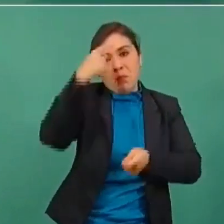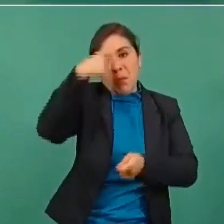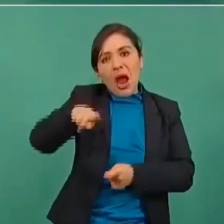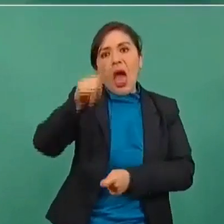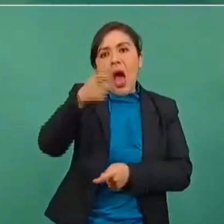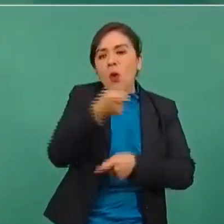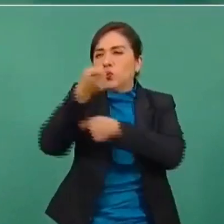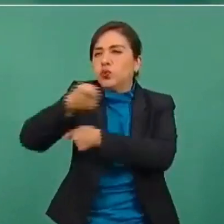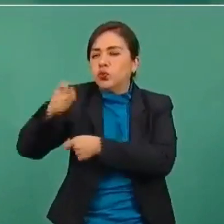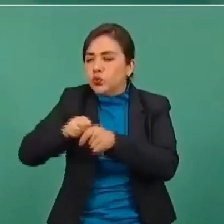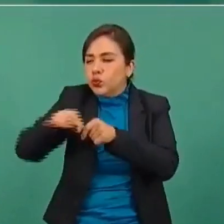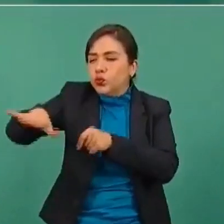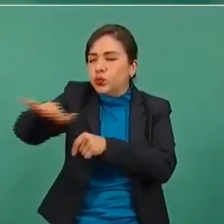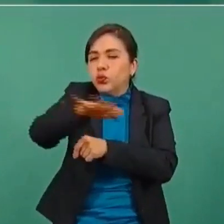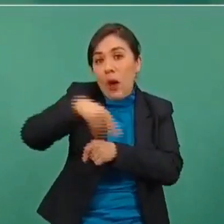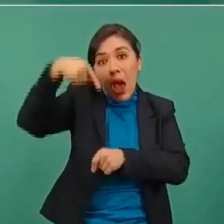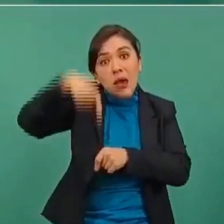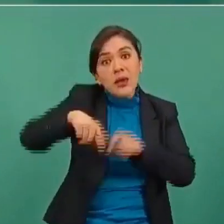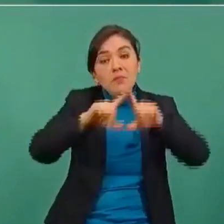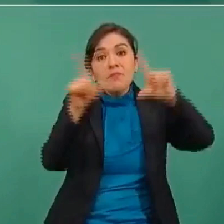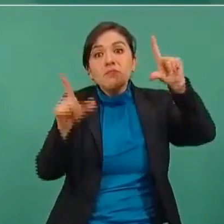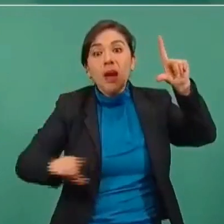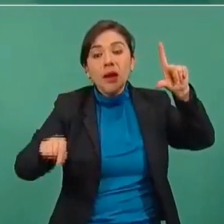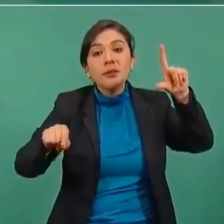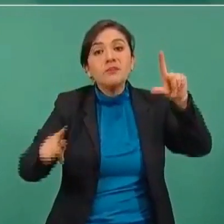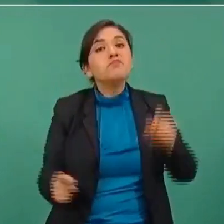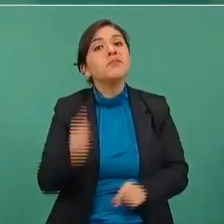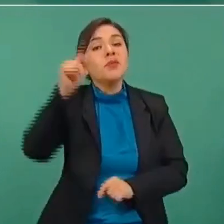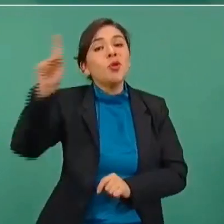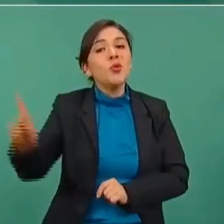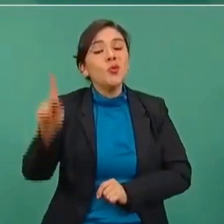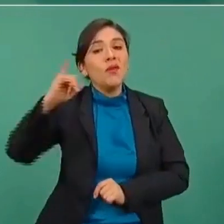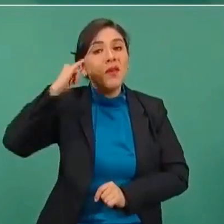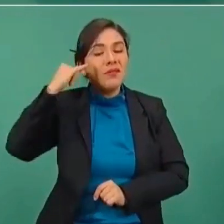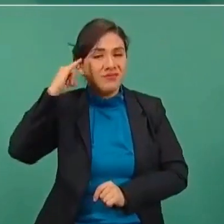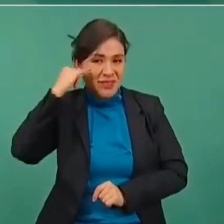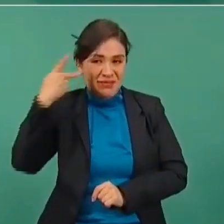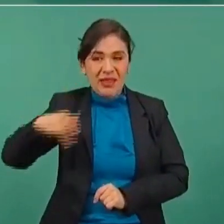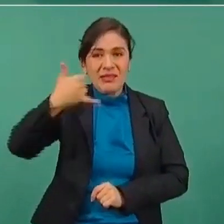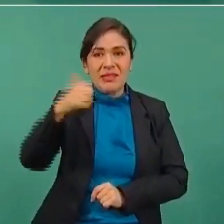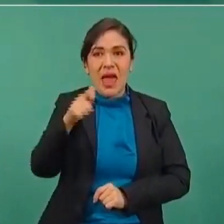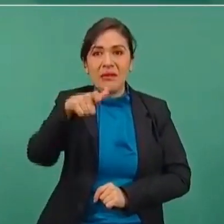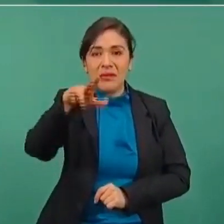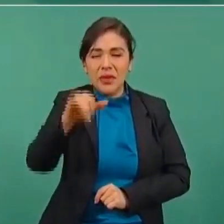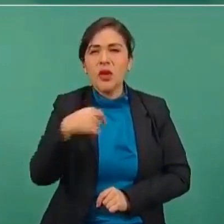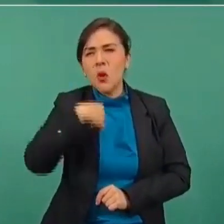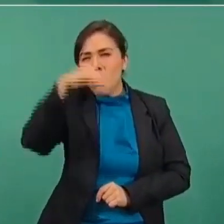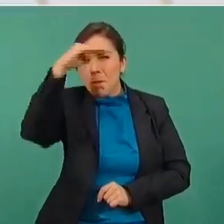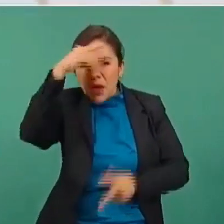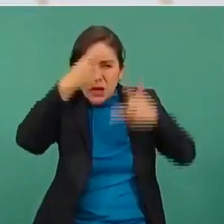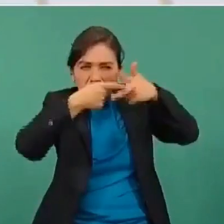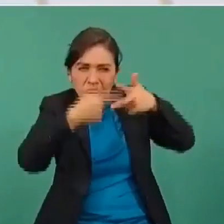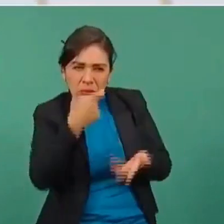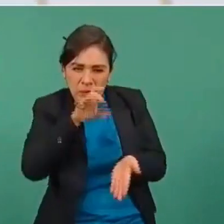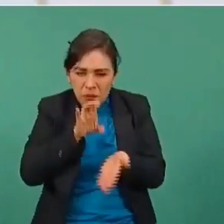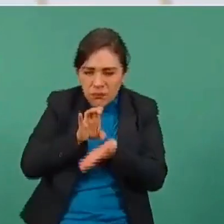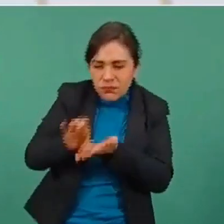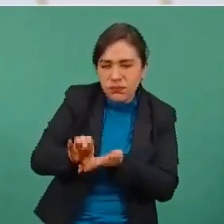riego en el país y van a ser los yaquis y estamos contemplando una inversión total